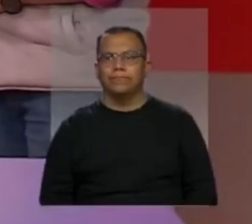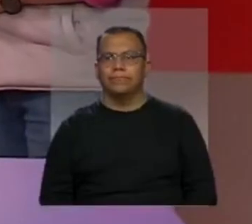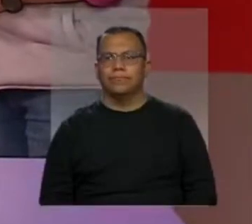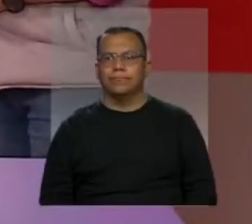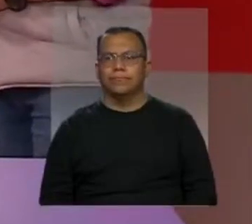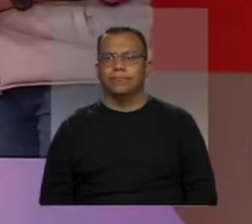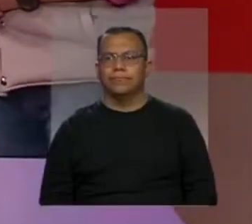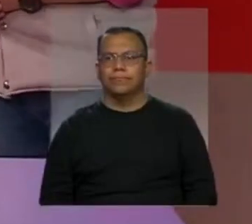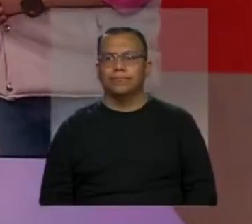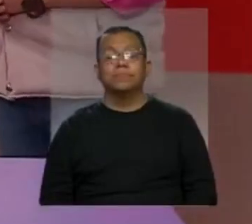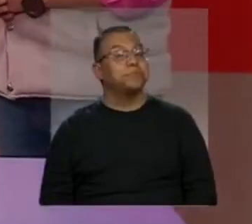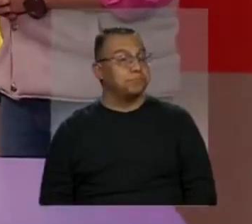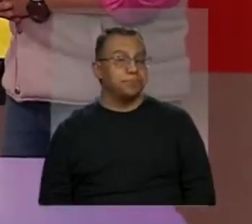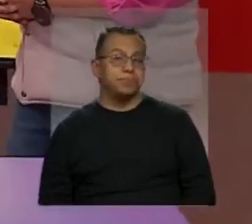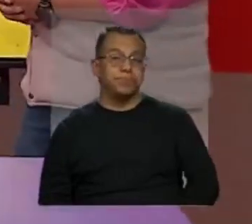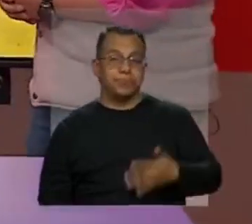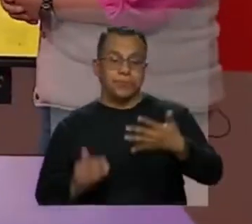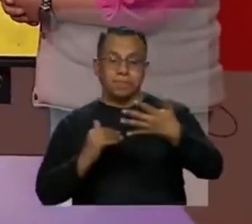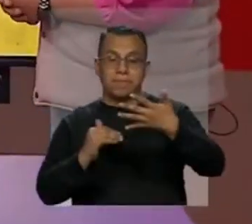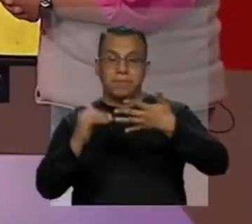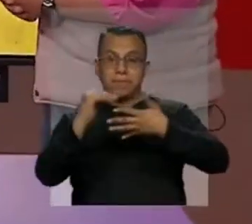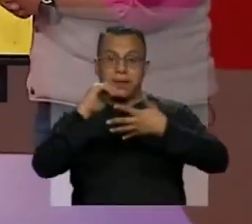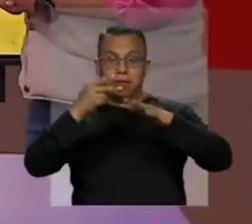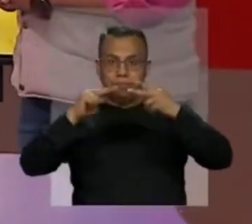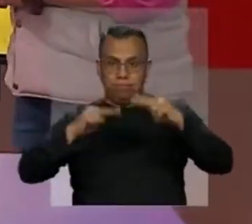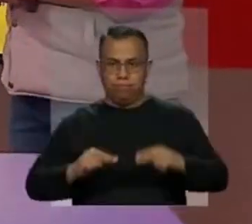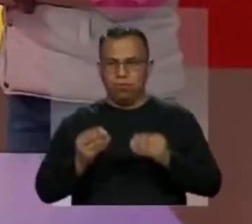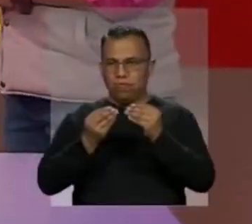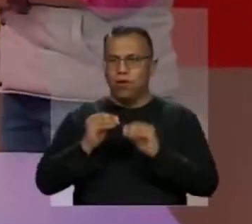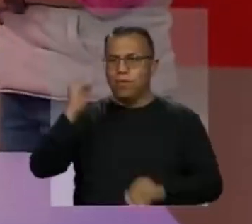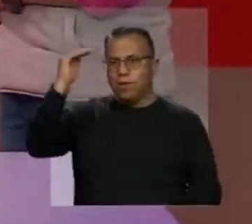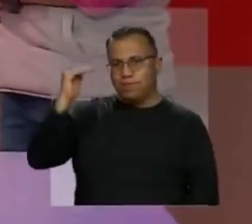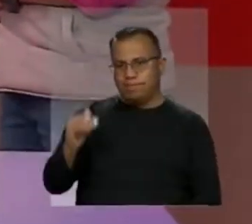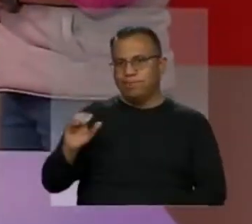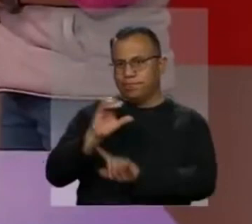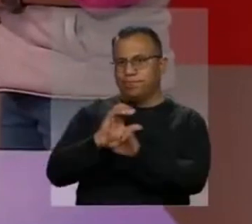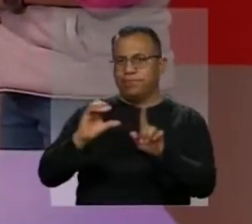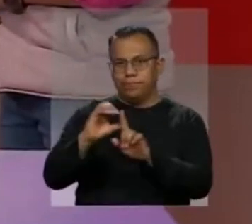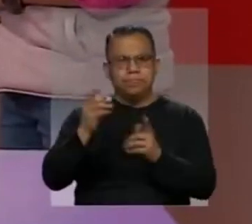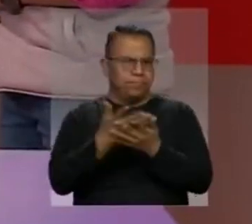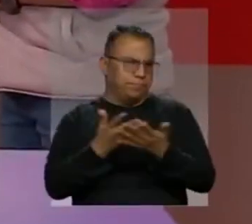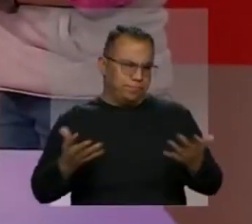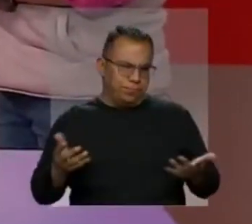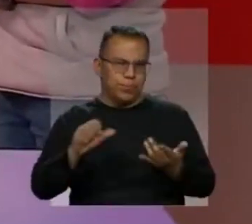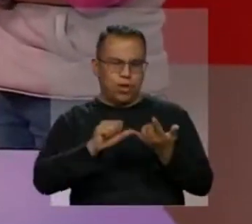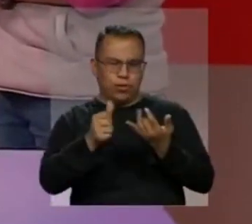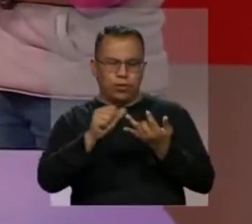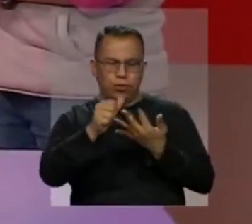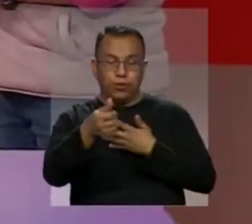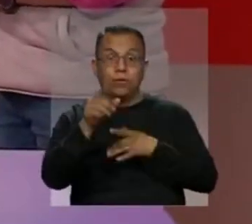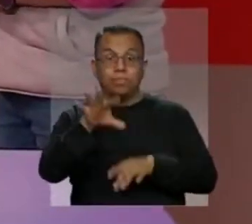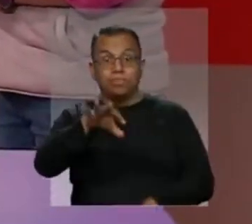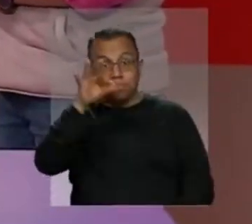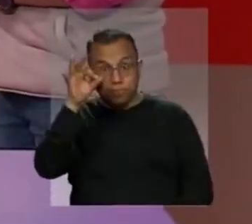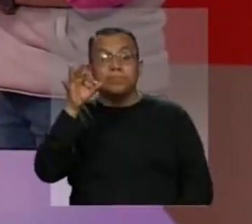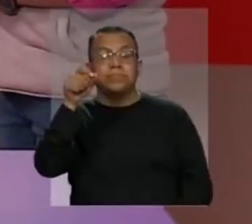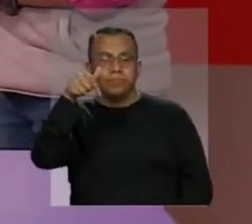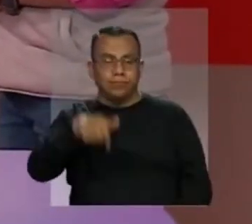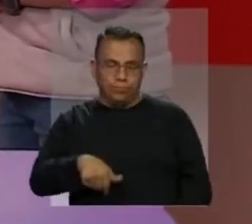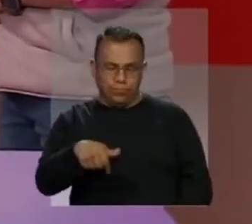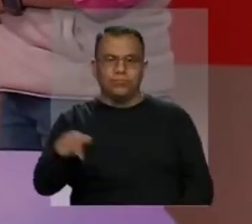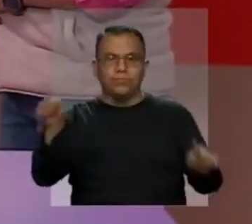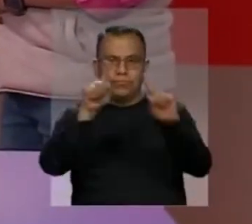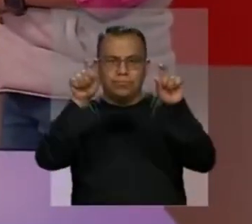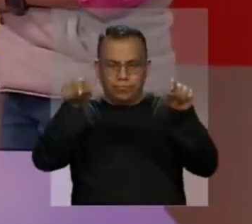cinco muy bien ese sería el orden de los temas de estos temas de cultura porque sin duda hay muchos otros pero esto los hemos elegido en este